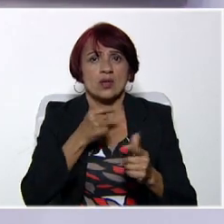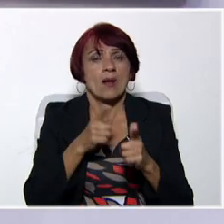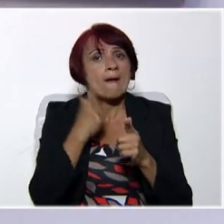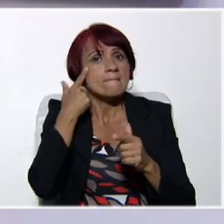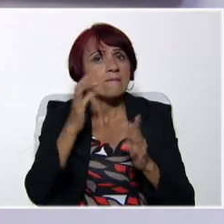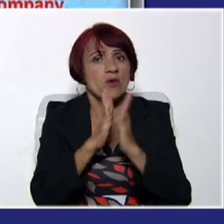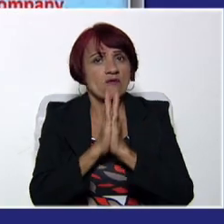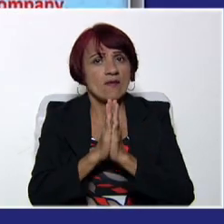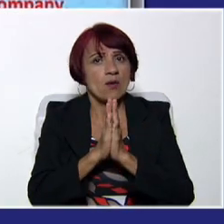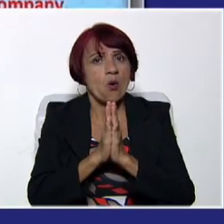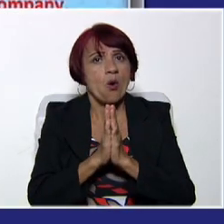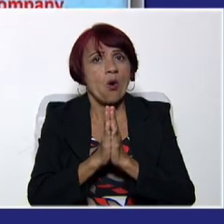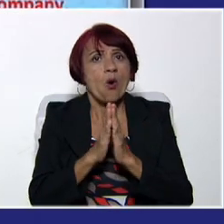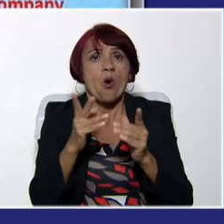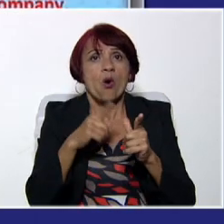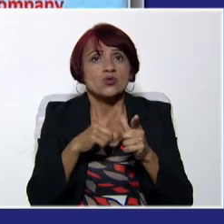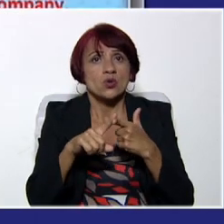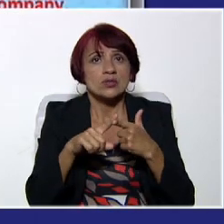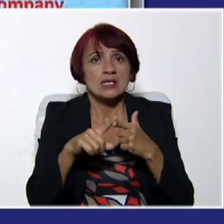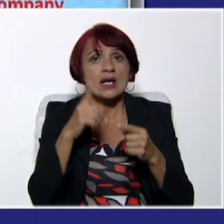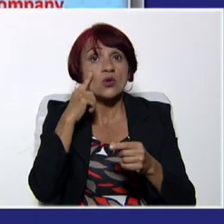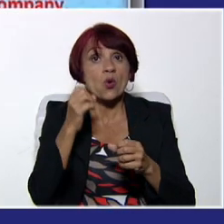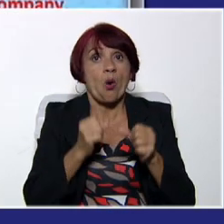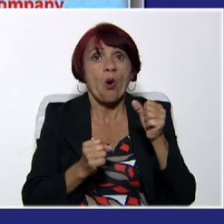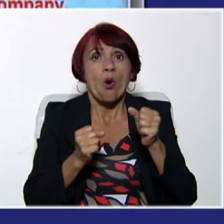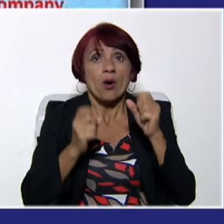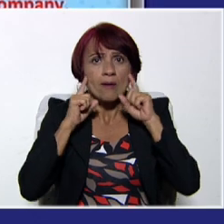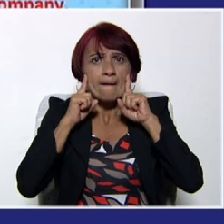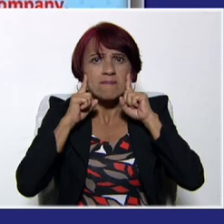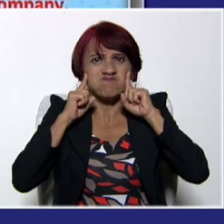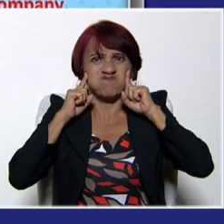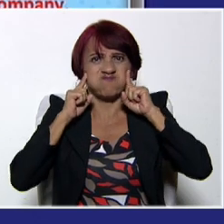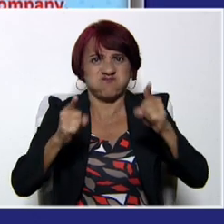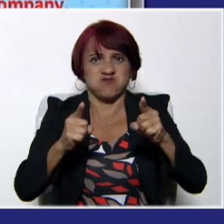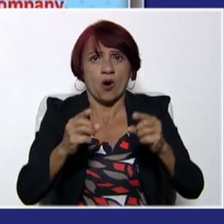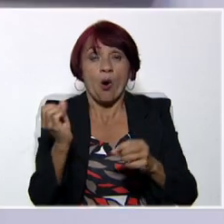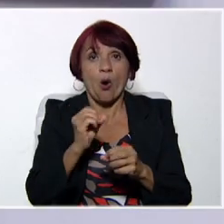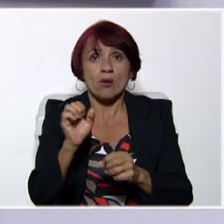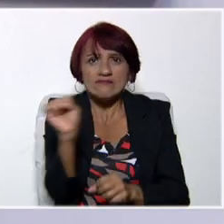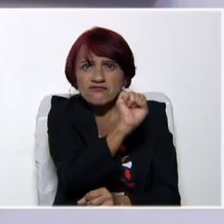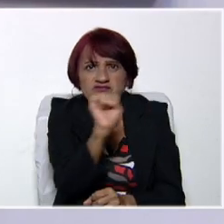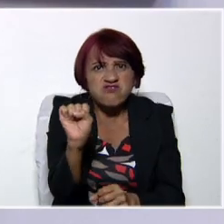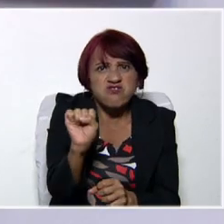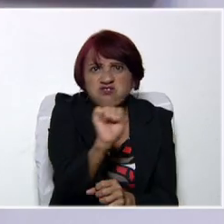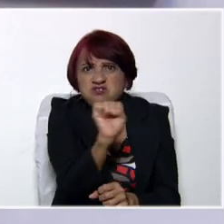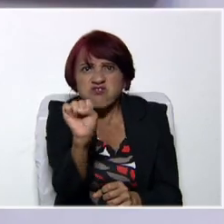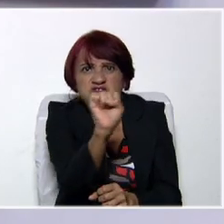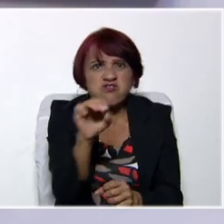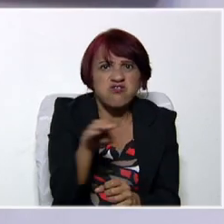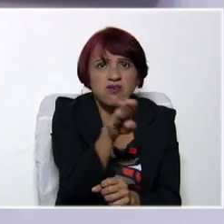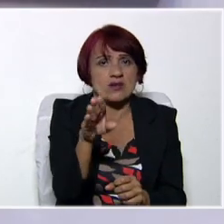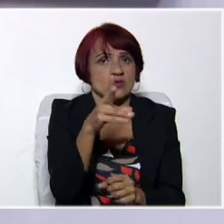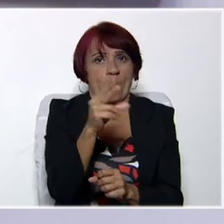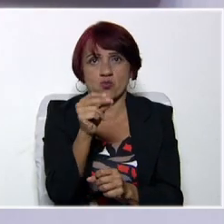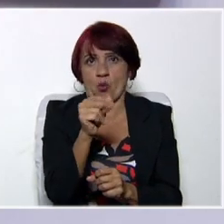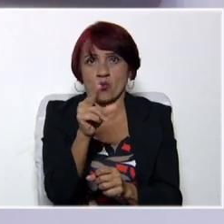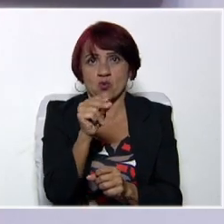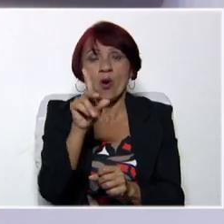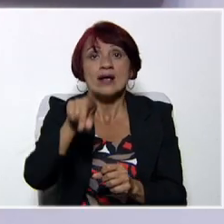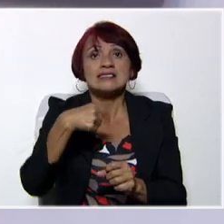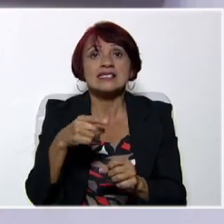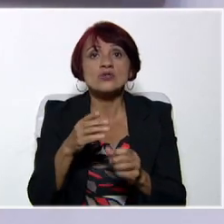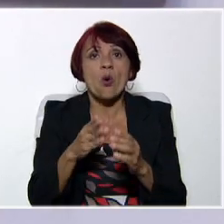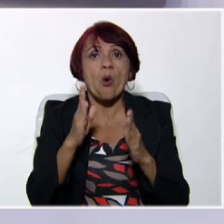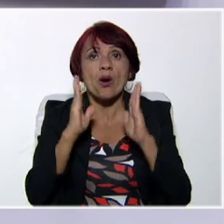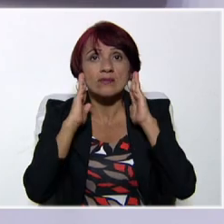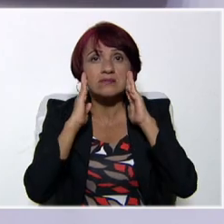confundir con race, que race es carrera de competencia. O sea, race es lo que hacen con la profesora Emma Borrome, que ella